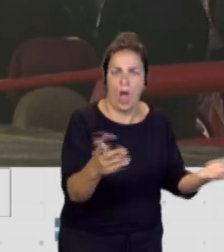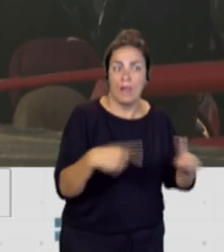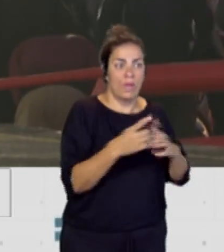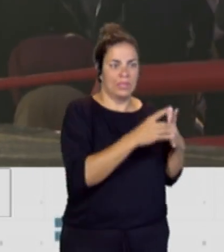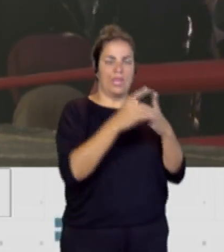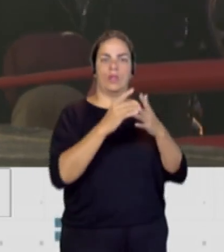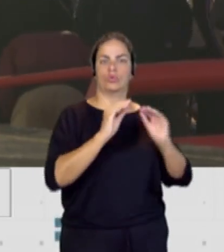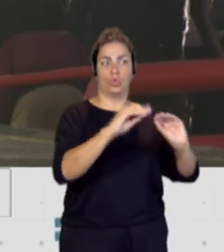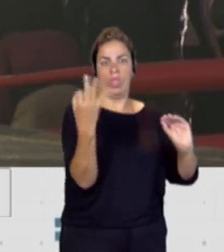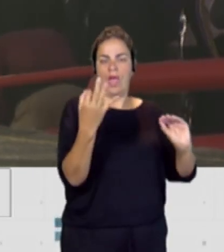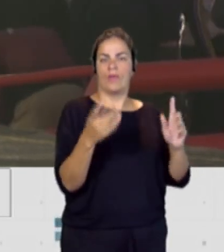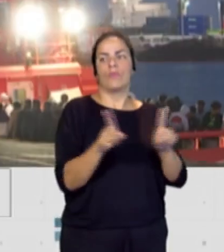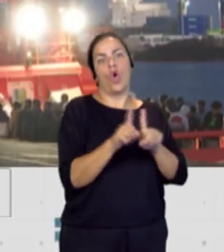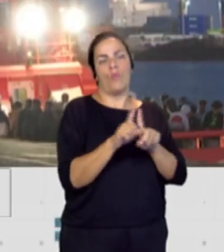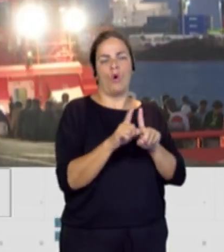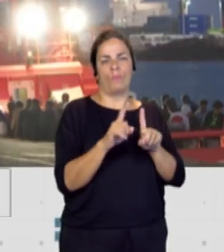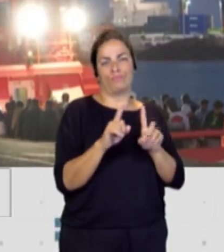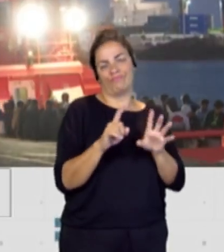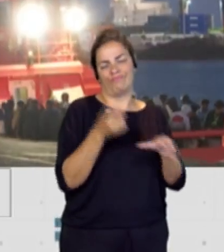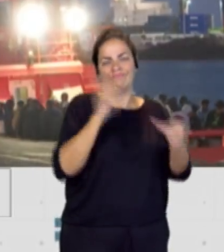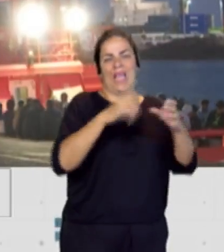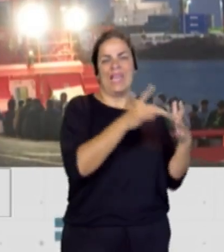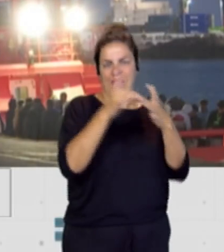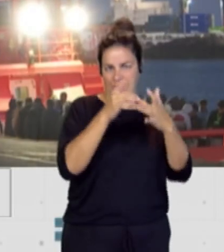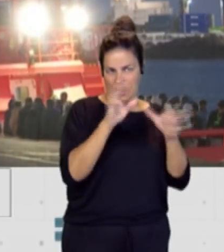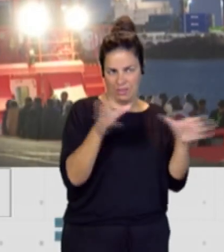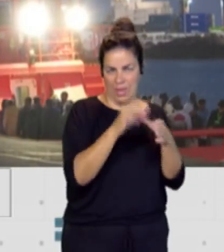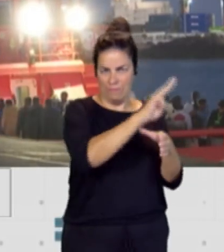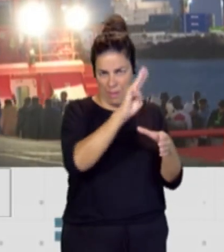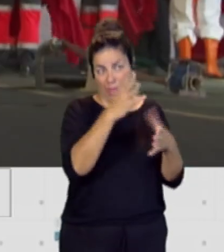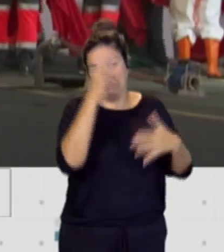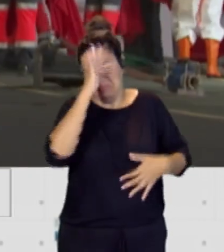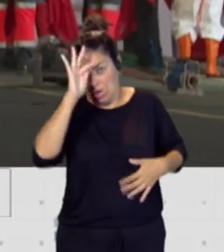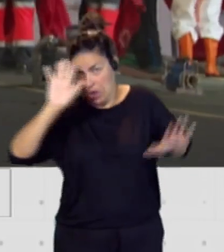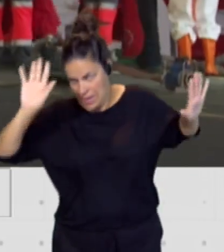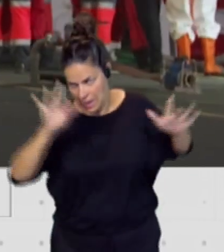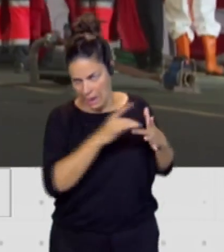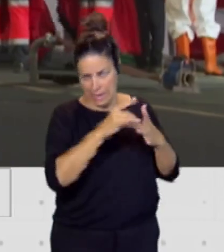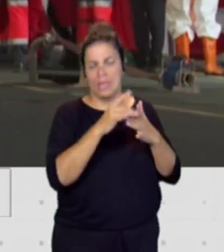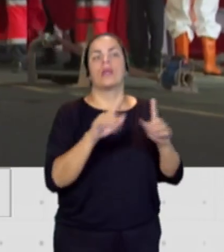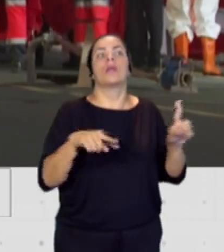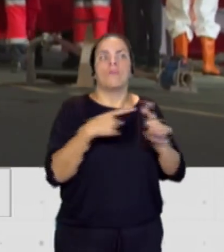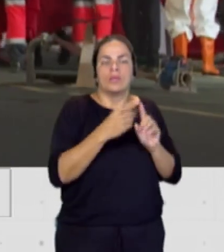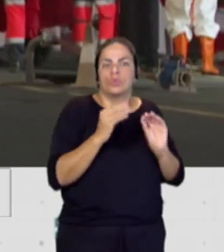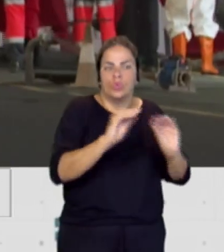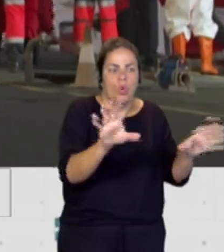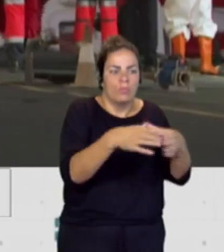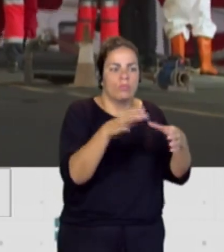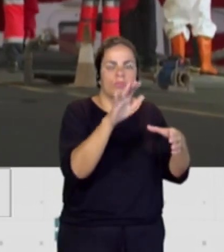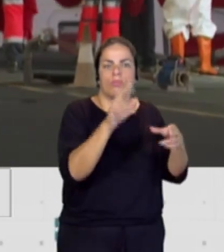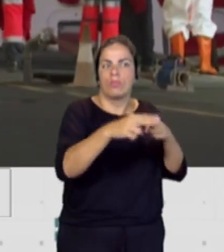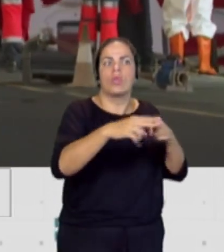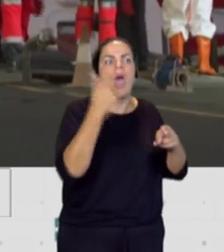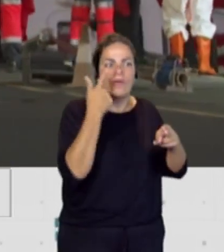como varón o teóricamente varón del Partido Popular y que lleve a su partido una aprobación de una reforma que es